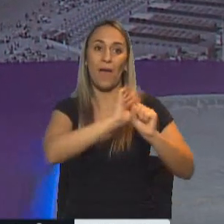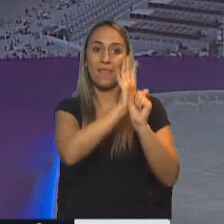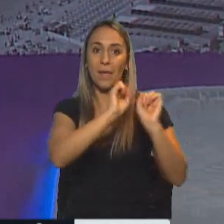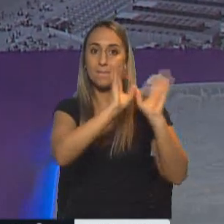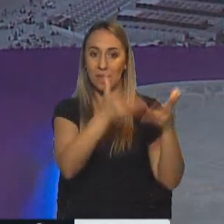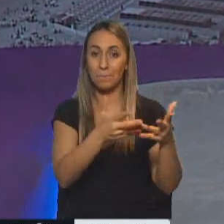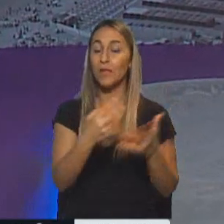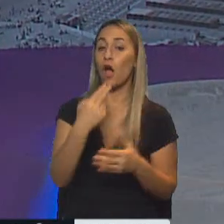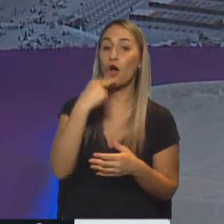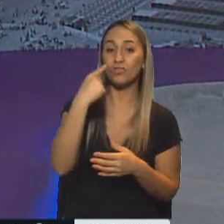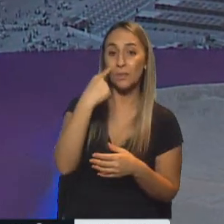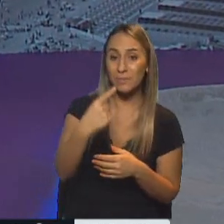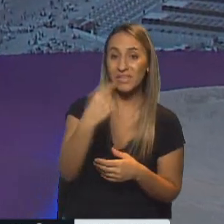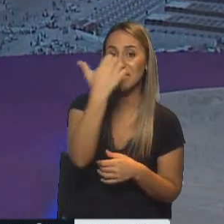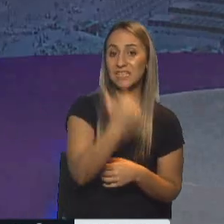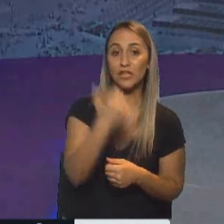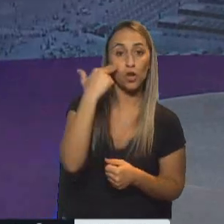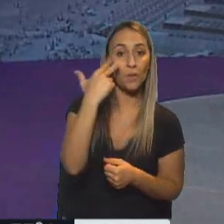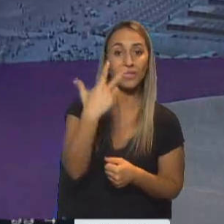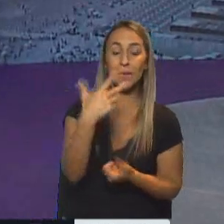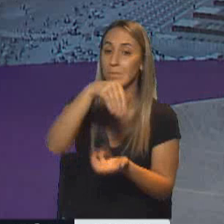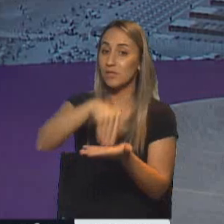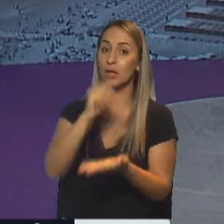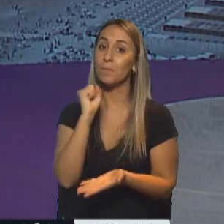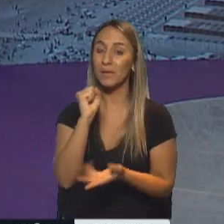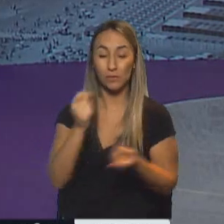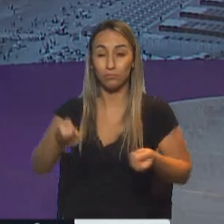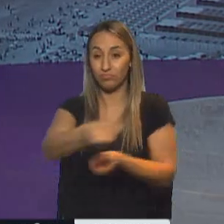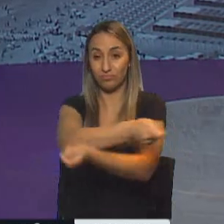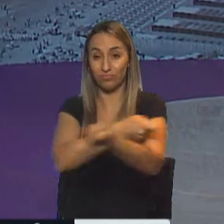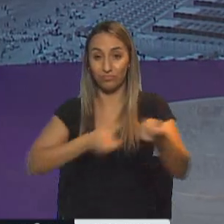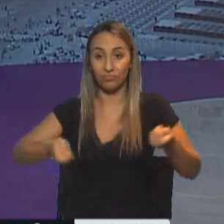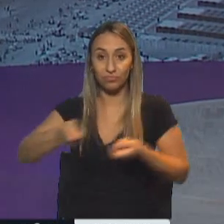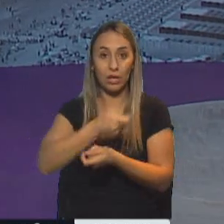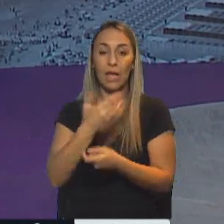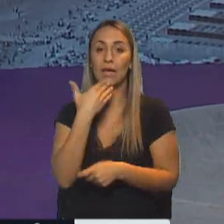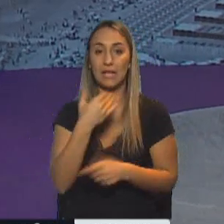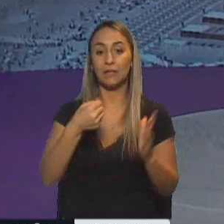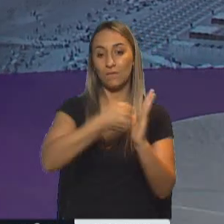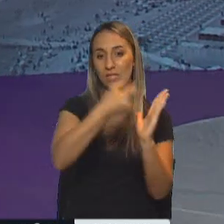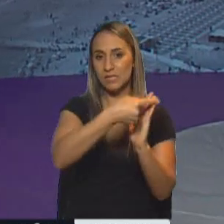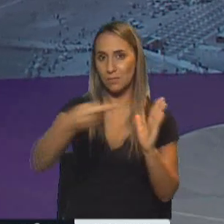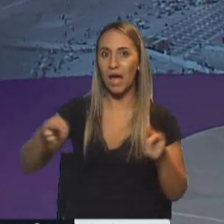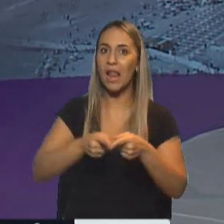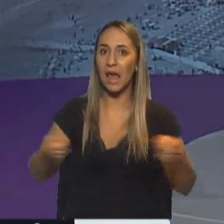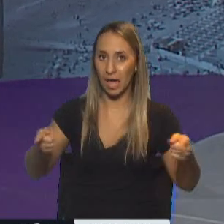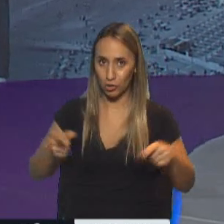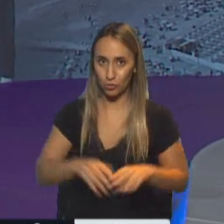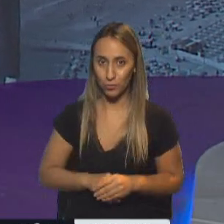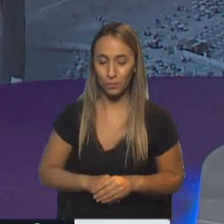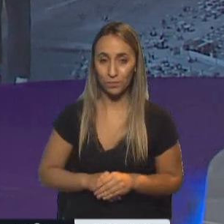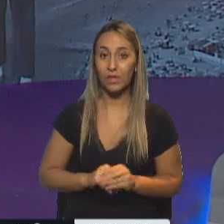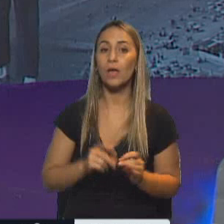11.693 millones de pesos, esos son los números que deja este fin de semana largo. Y los destinos